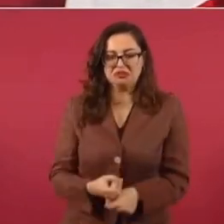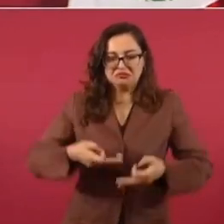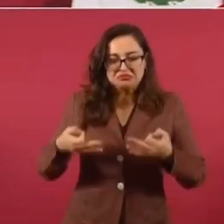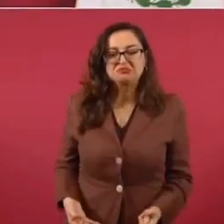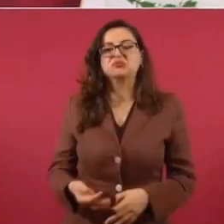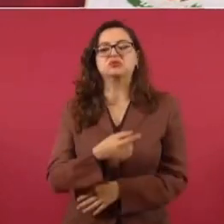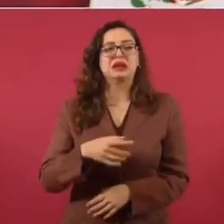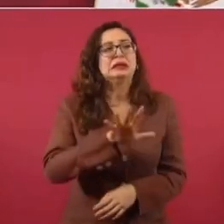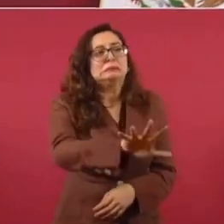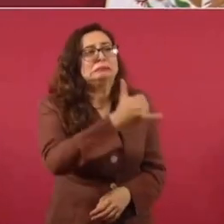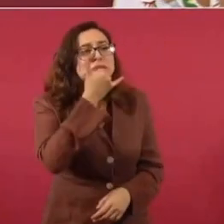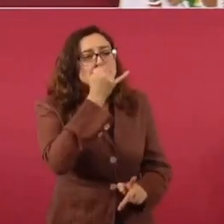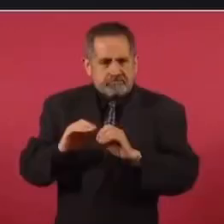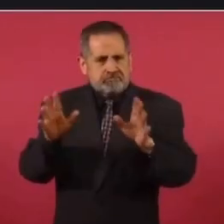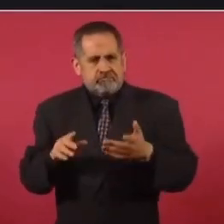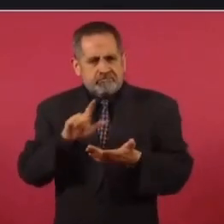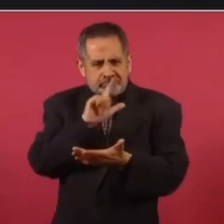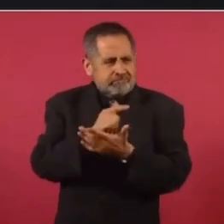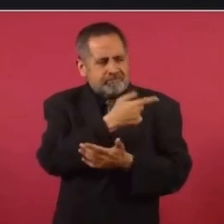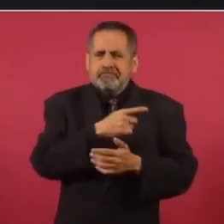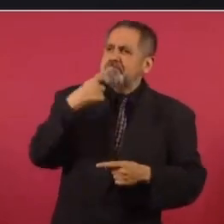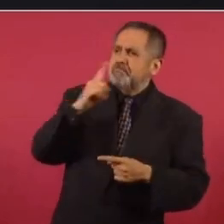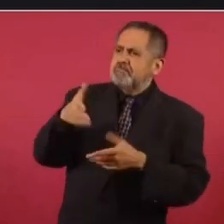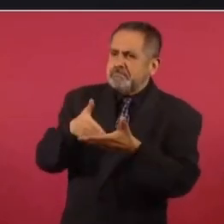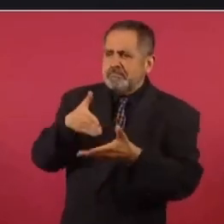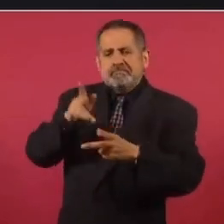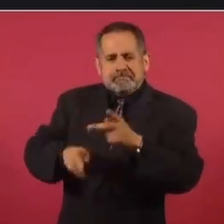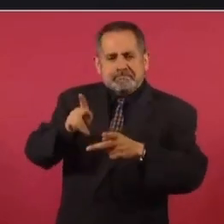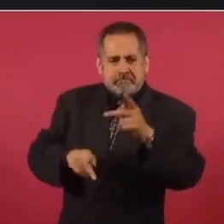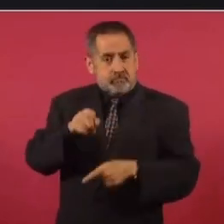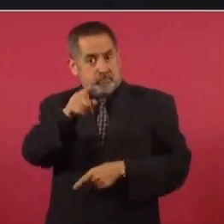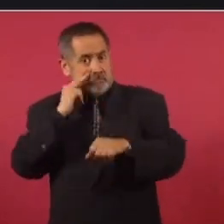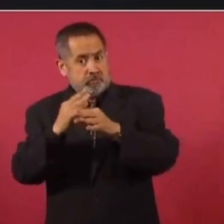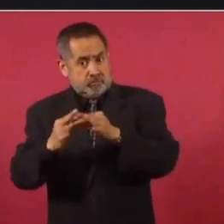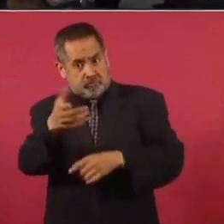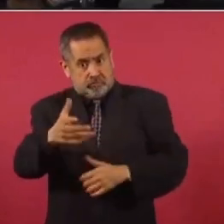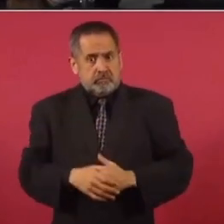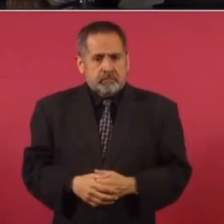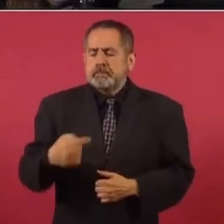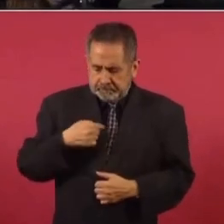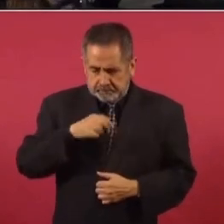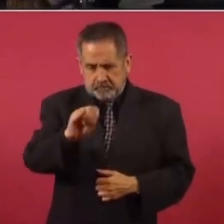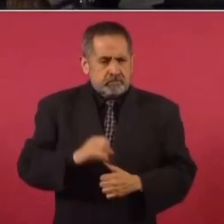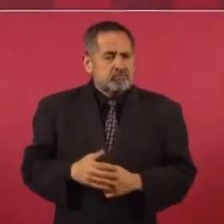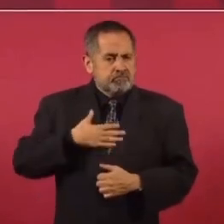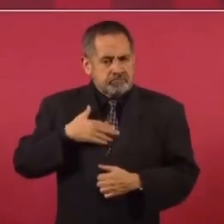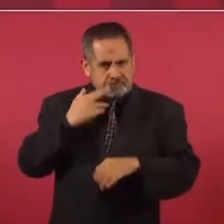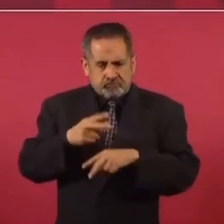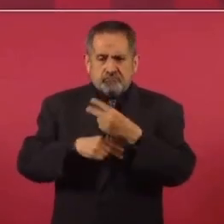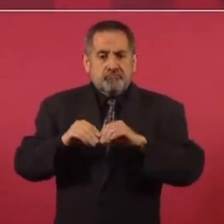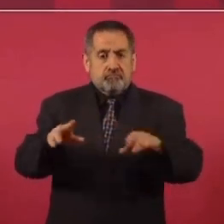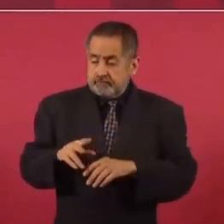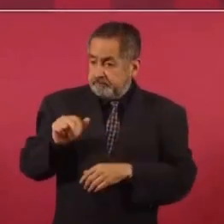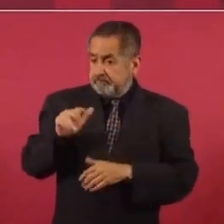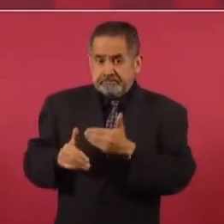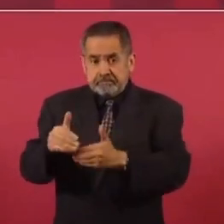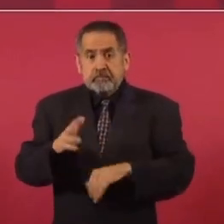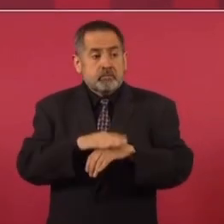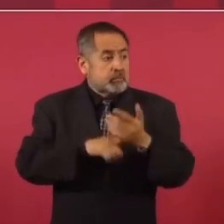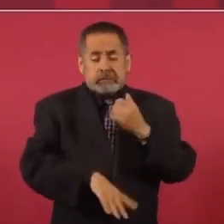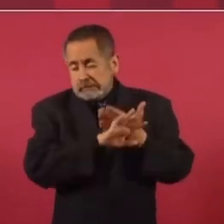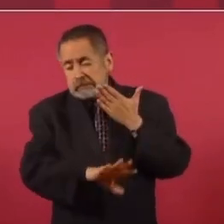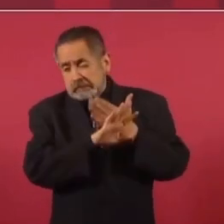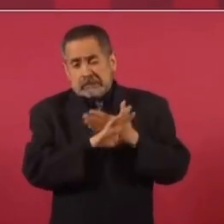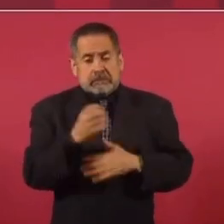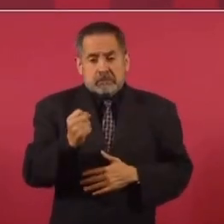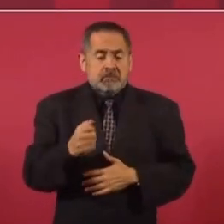Y vamos a seguir, esto es una transformación. Ha complicado pues la resolución de esto. ¿Le tocará a usted, presidente? Sí, sí, porque vamos avanzando. Y por eso está la